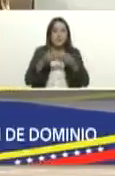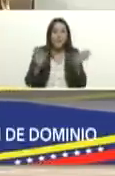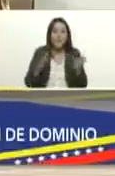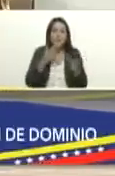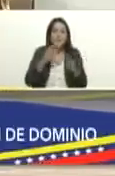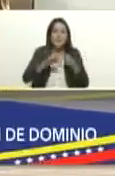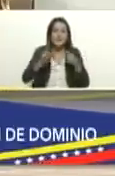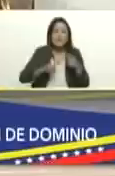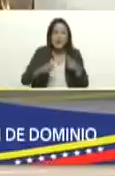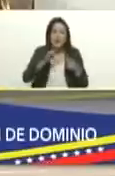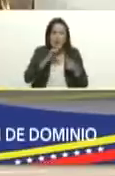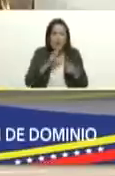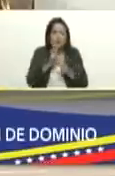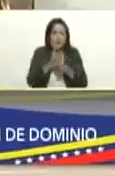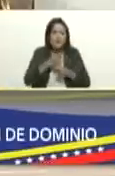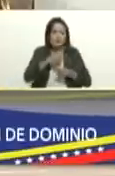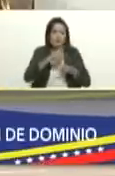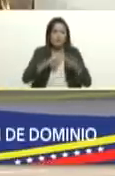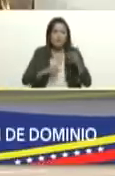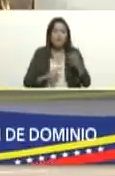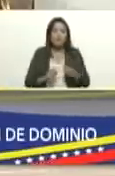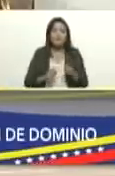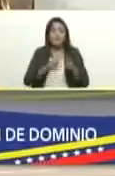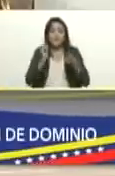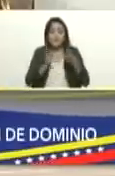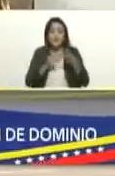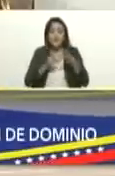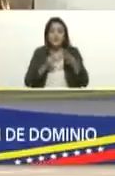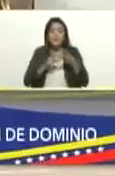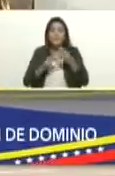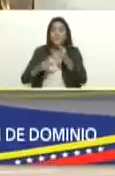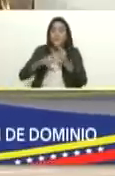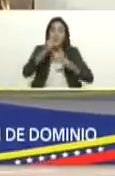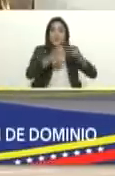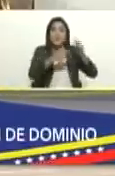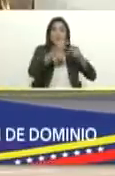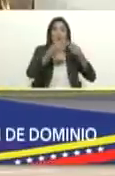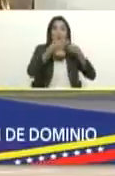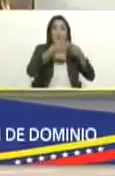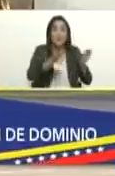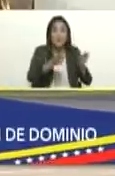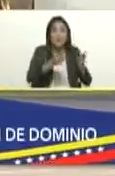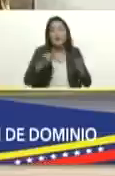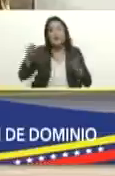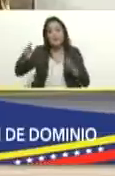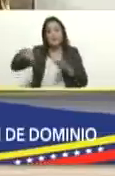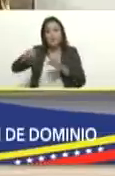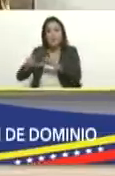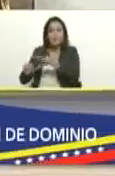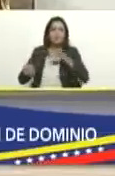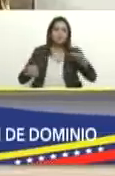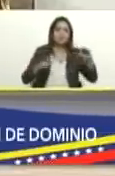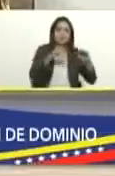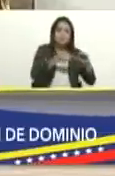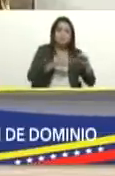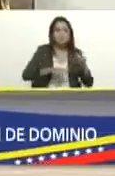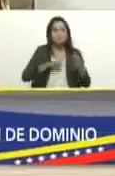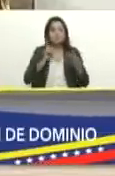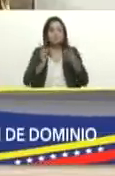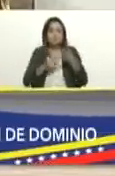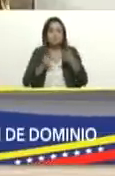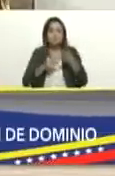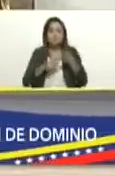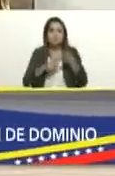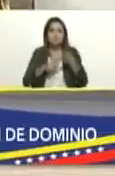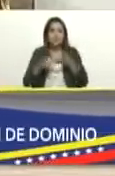tres recuperar mantener y emplear la infraestructura pública cuatro apoyar la